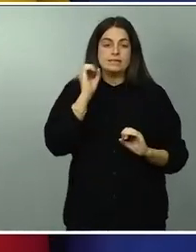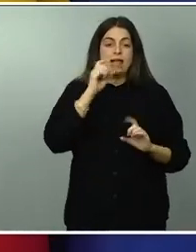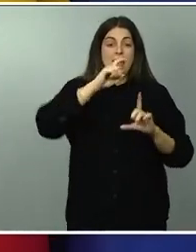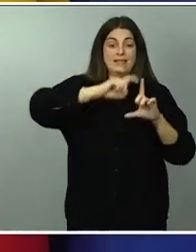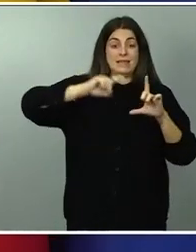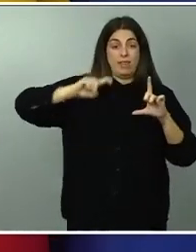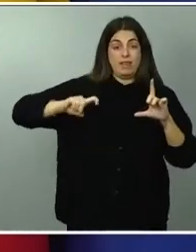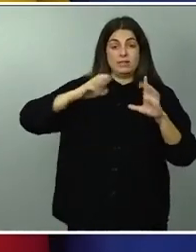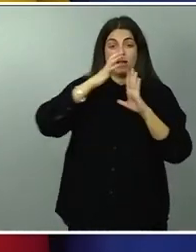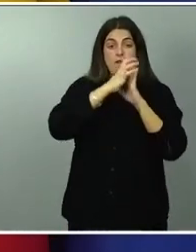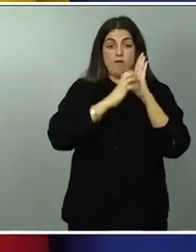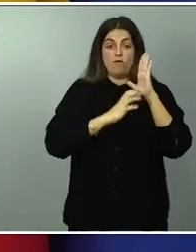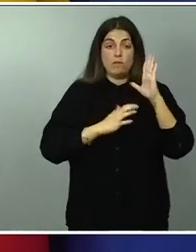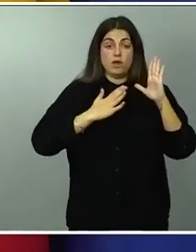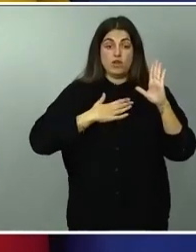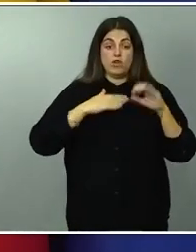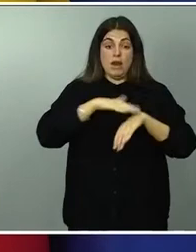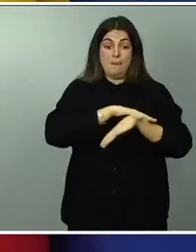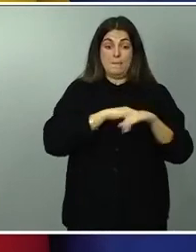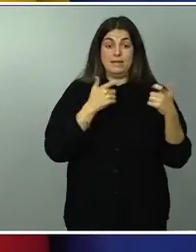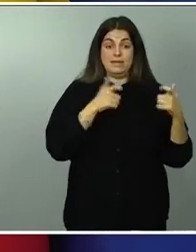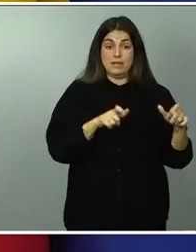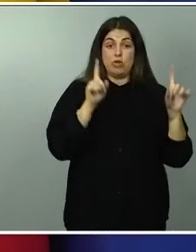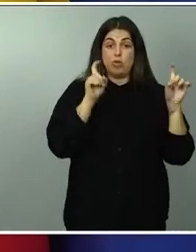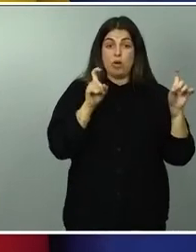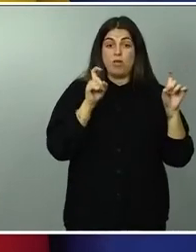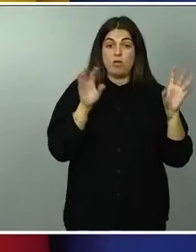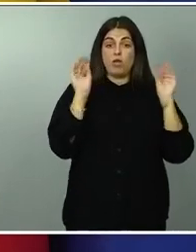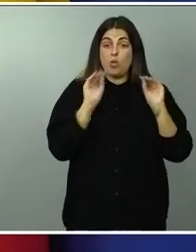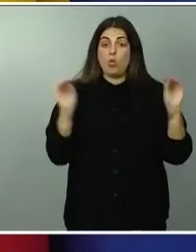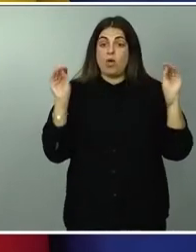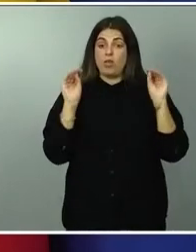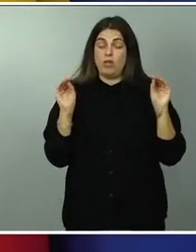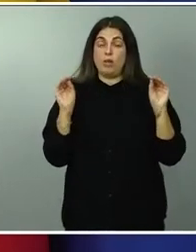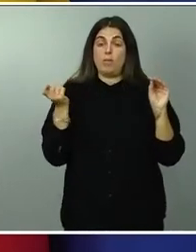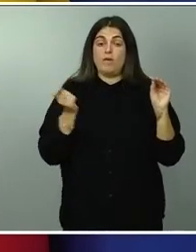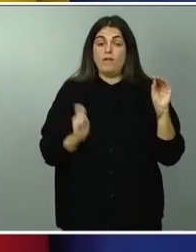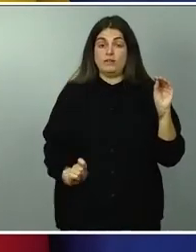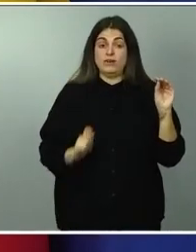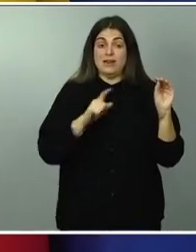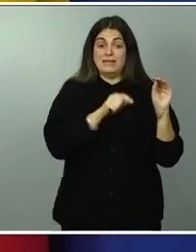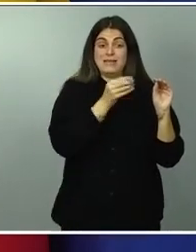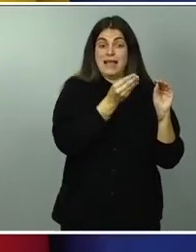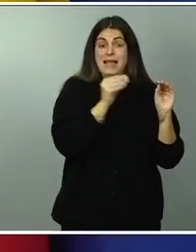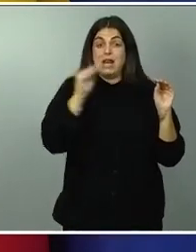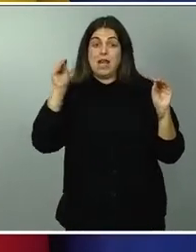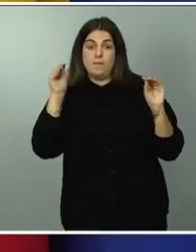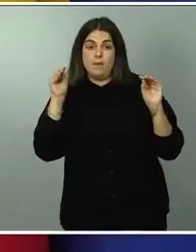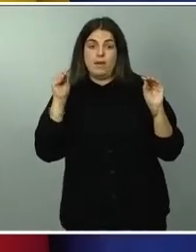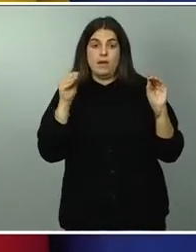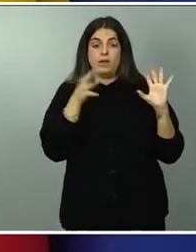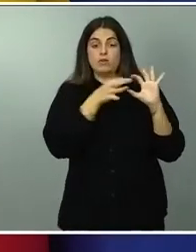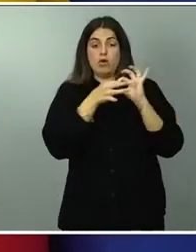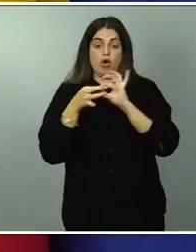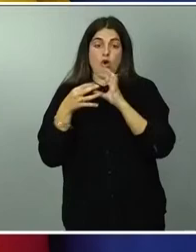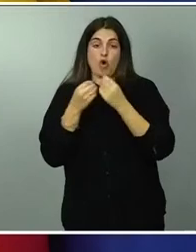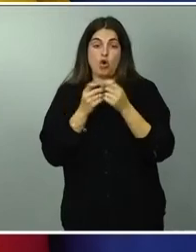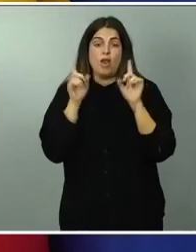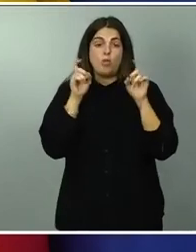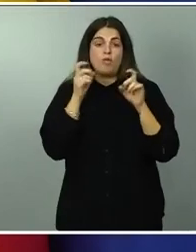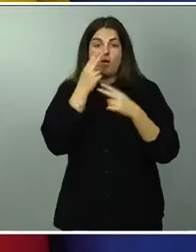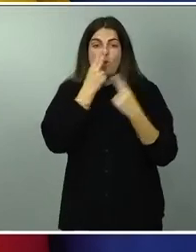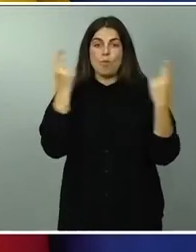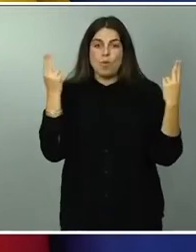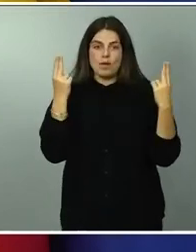el ministerio de educación y formación profesional es que ese incremento ha mejorado respecto a la educación pública es decir quien va ganando